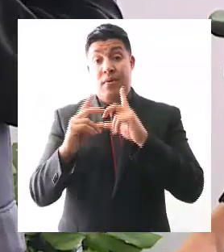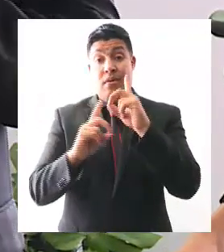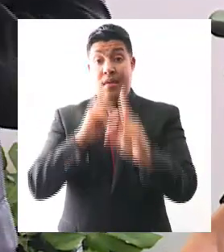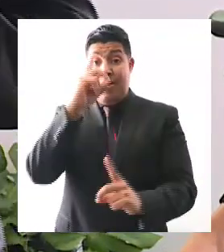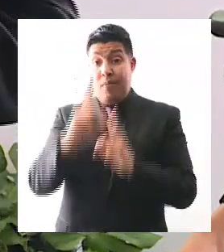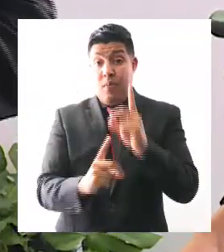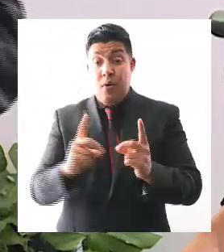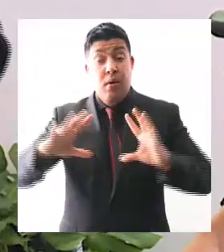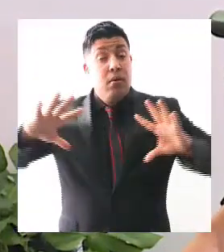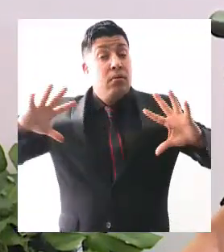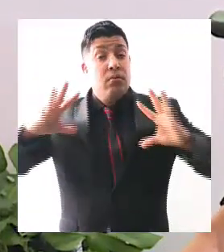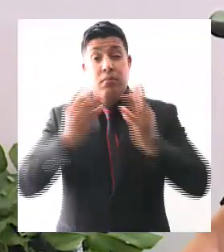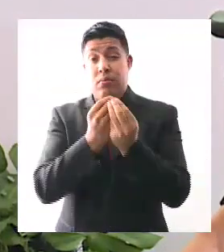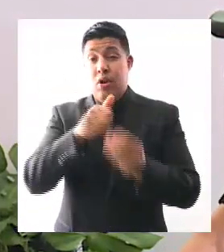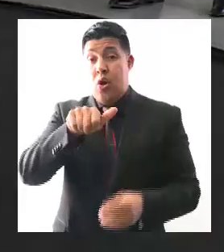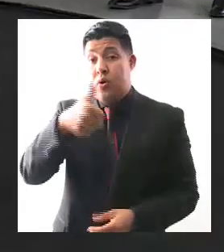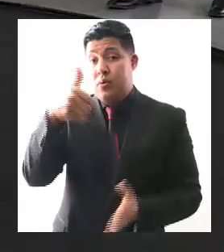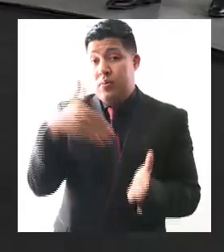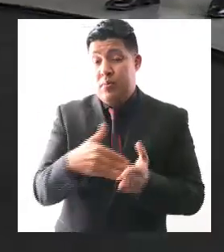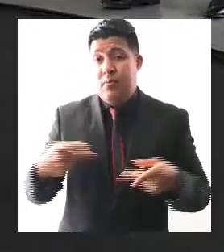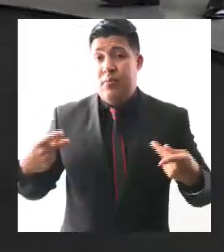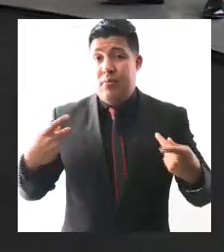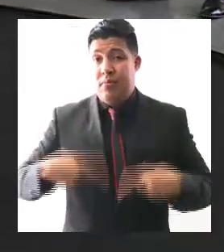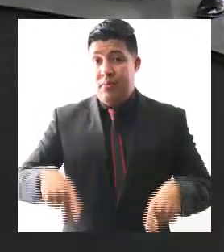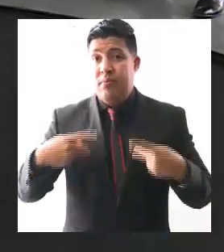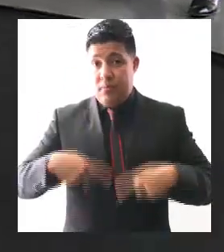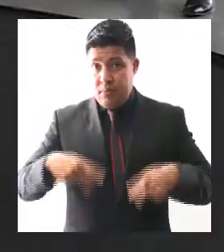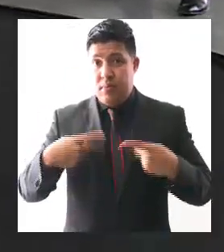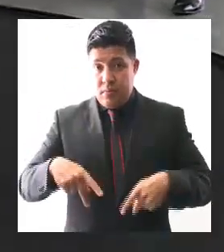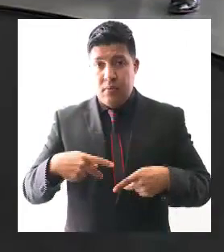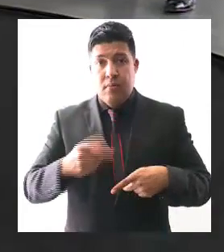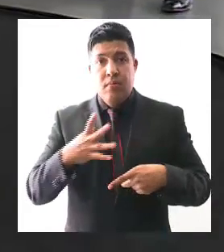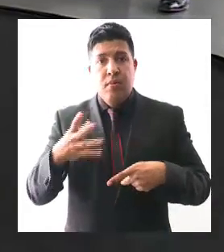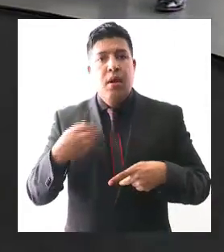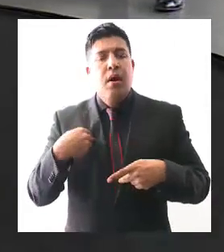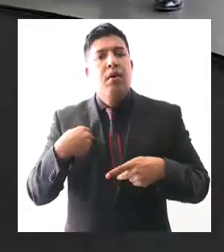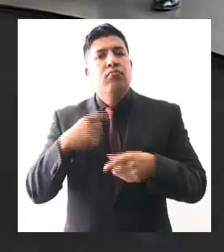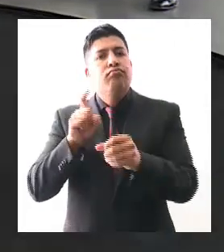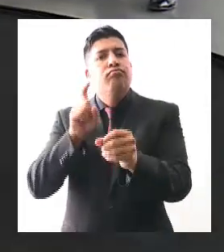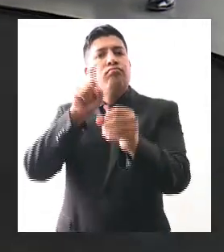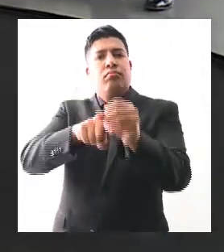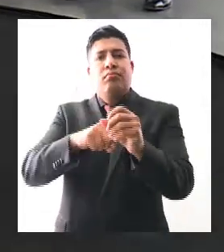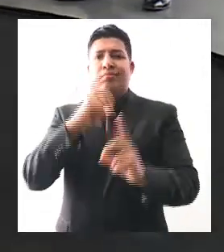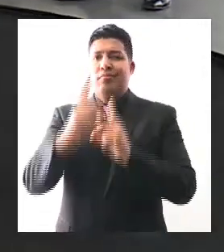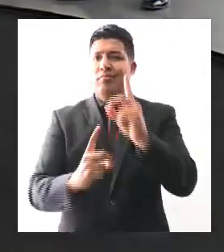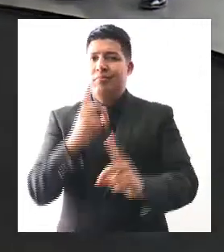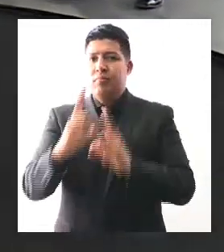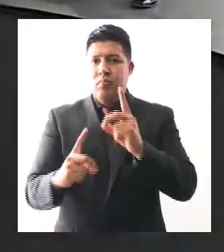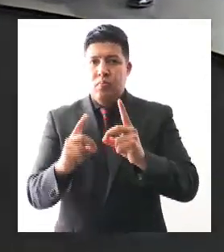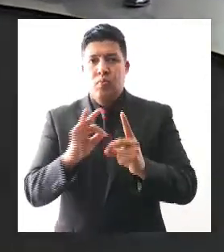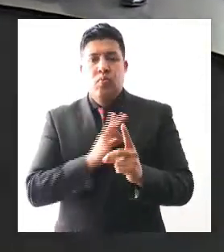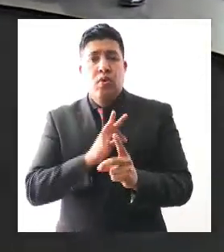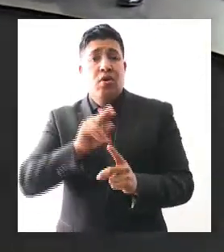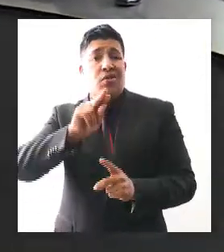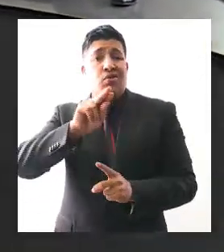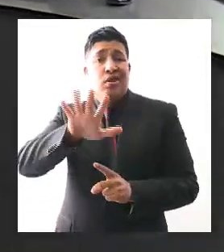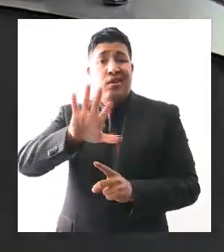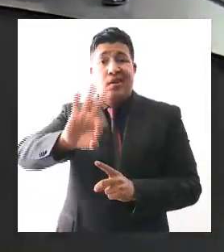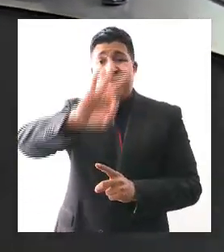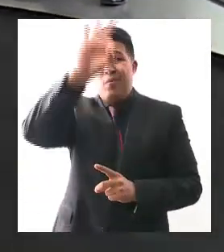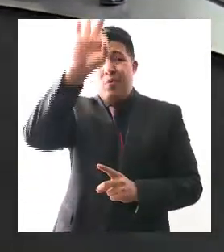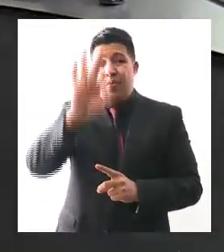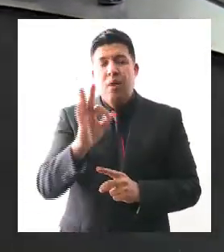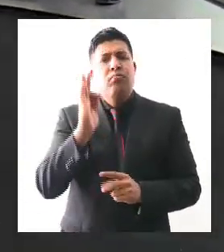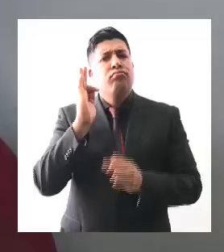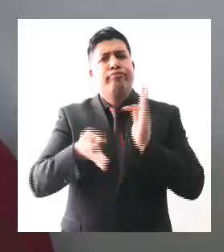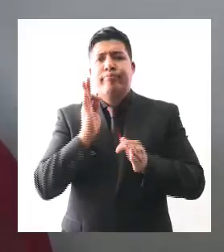11.000 personas las que realizaron una actividad deportiva que representan aproximadamente el 85% de la población